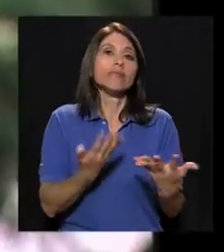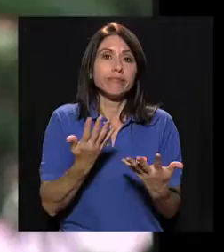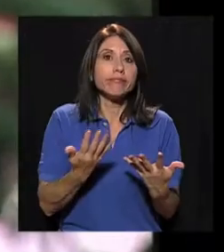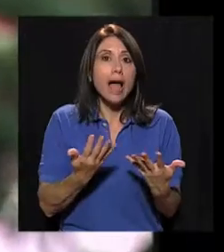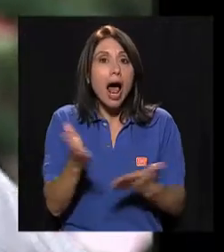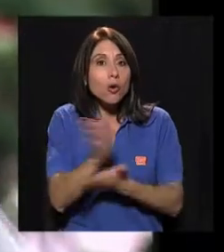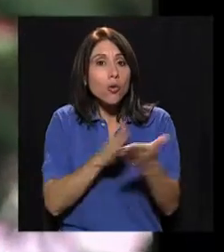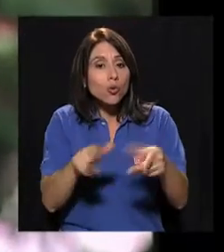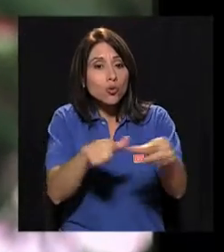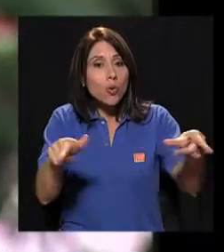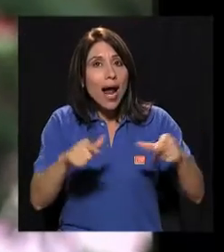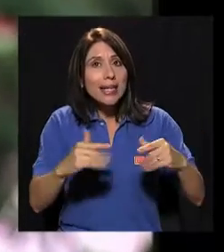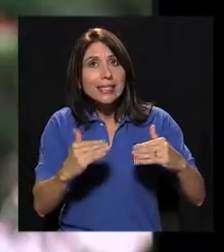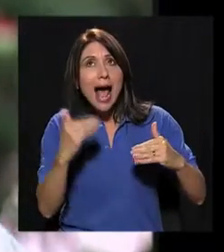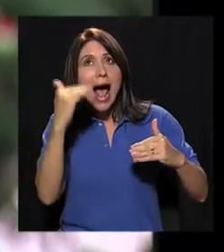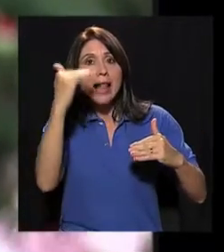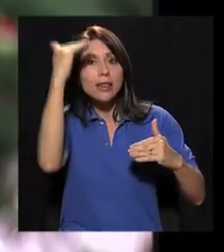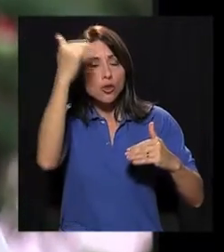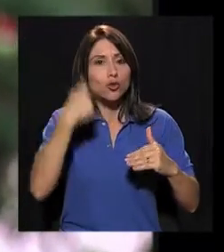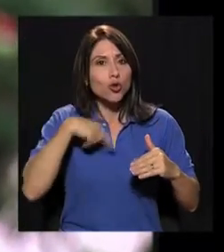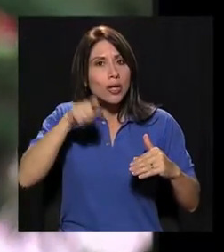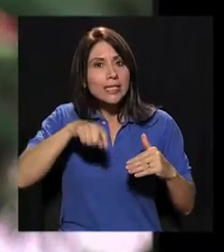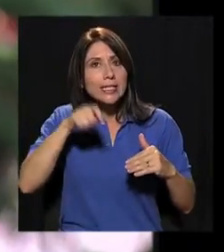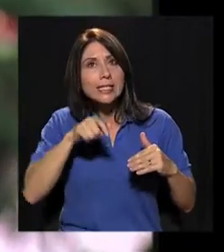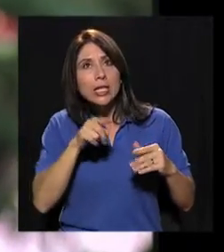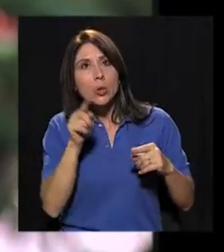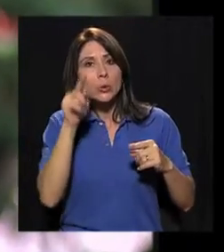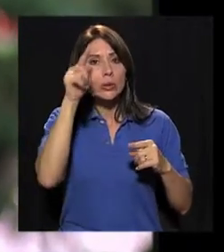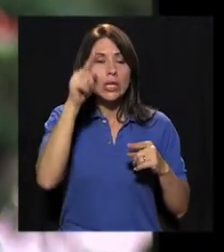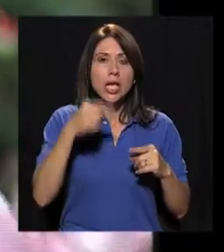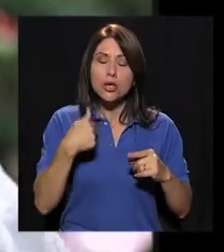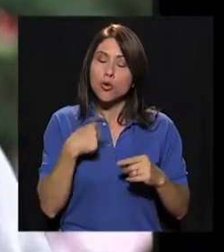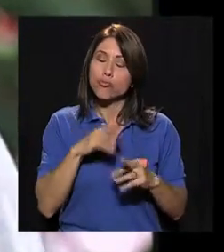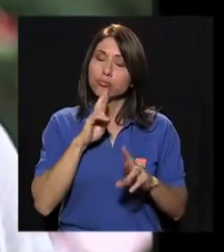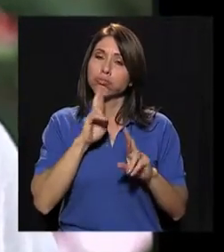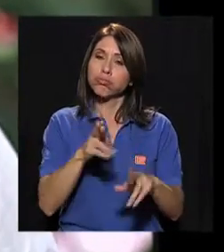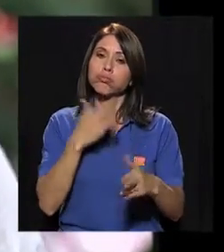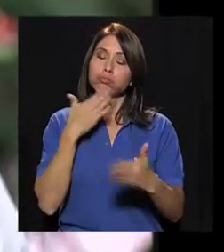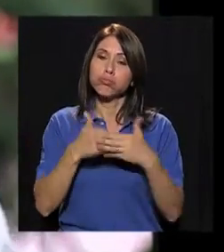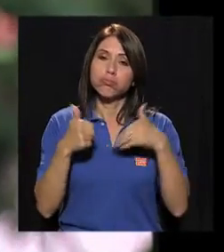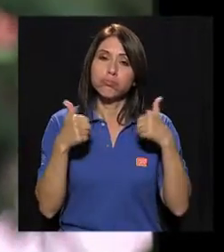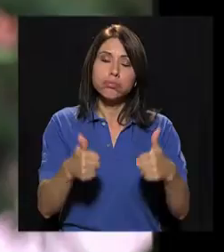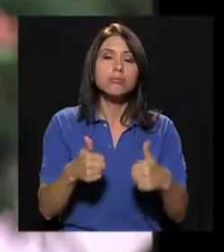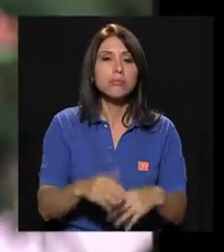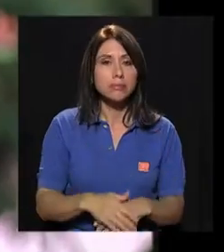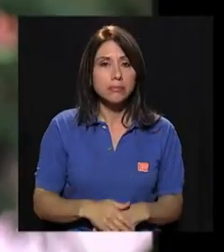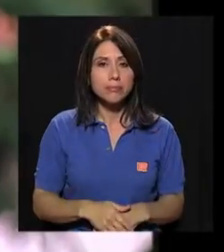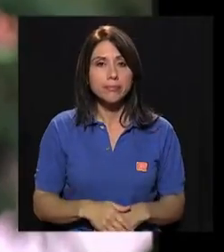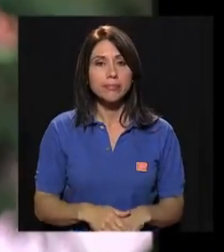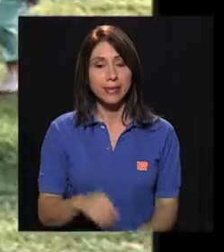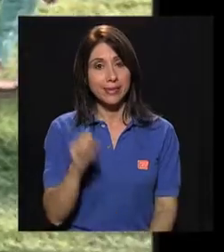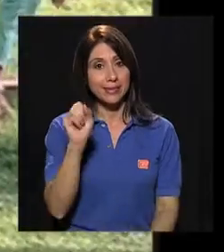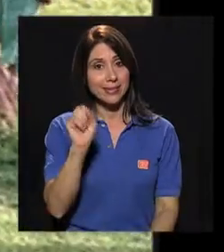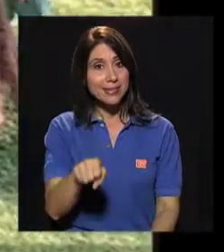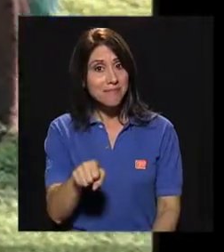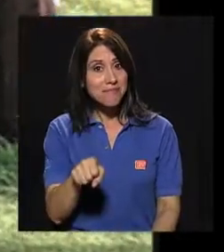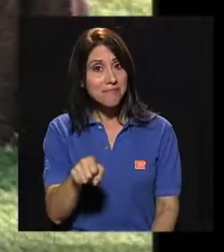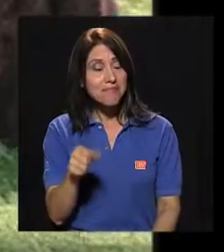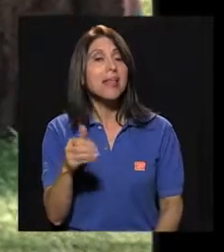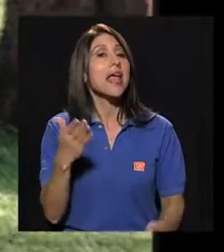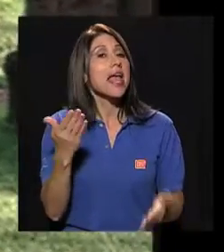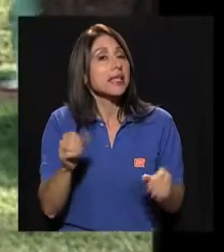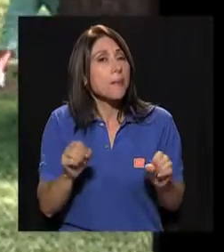ciertos lugares altos y todo esto, y a mí me ha dado un resultado maravilloso. Sí,